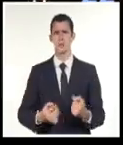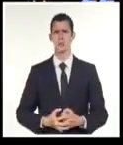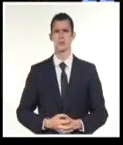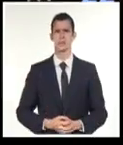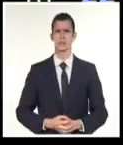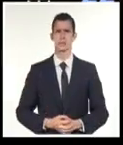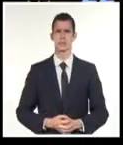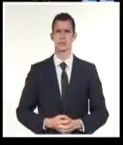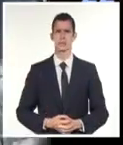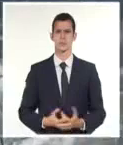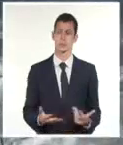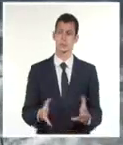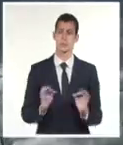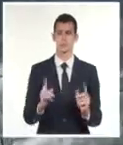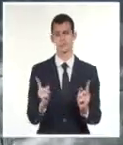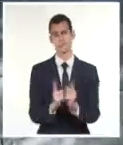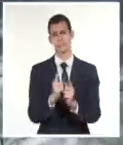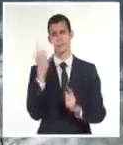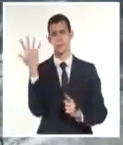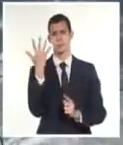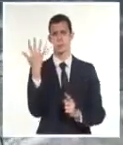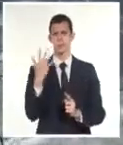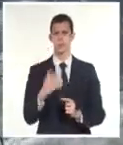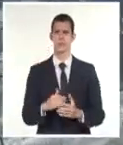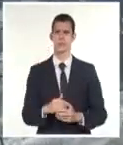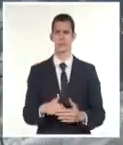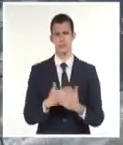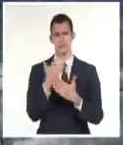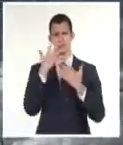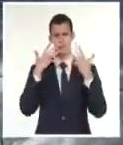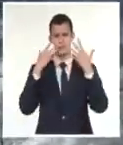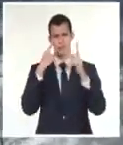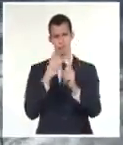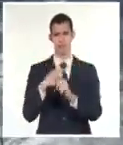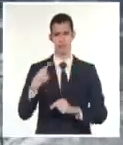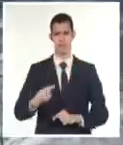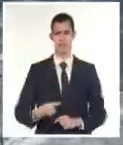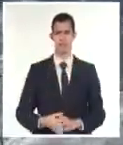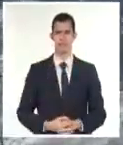Así que mis amigos, este es el tiempo. Les deseo que pasen un día muy feliz y hasta mañana.